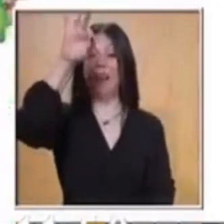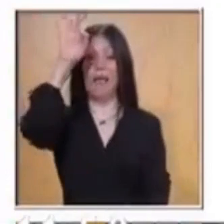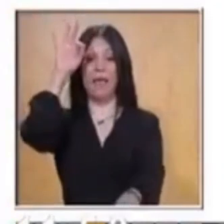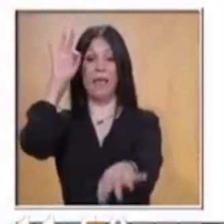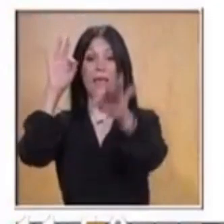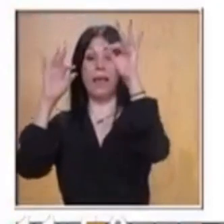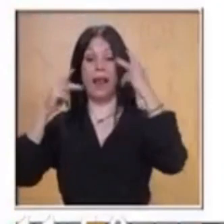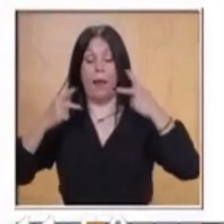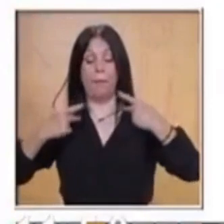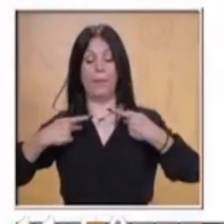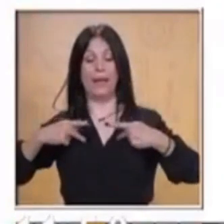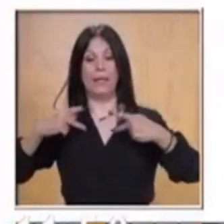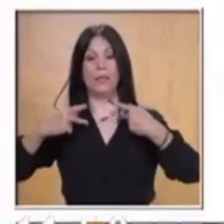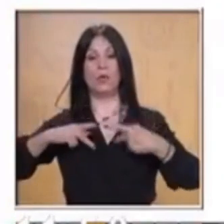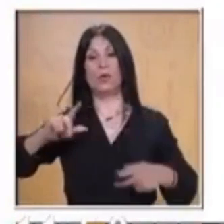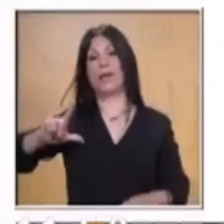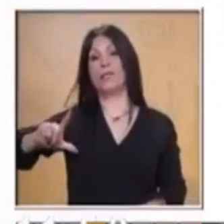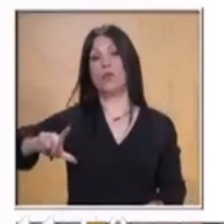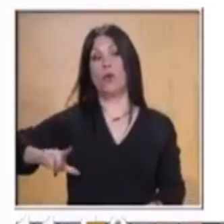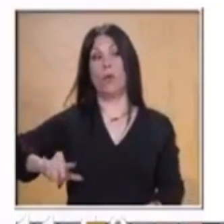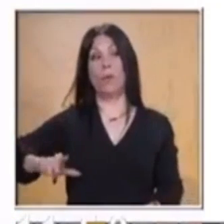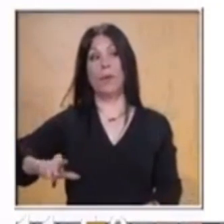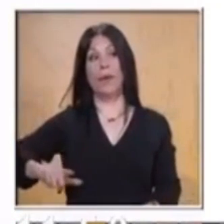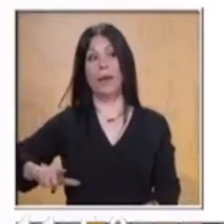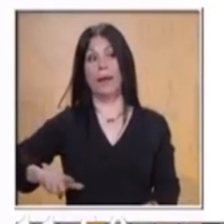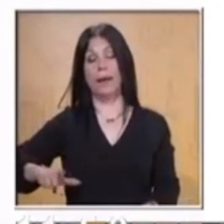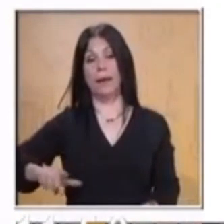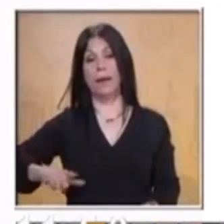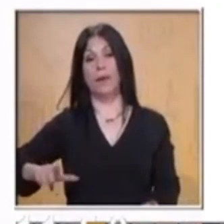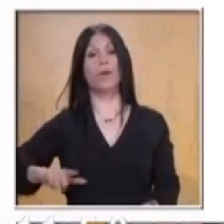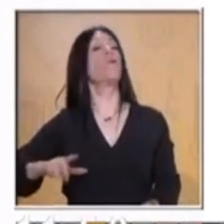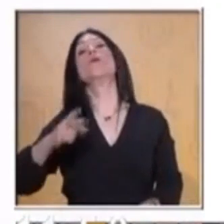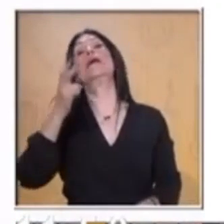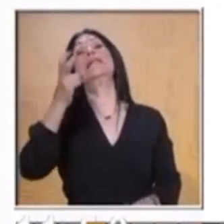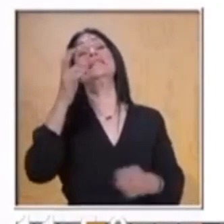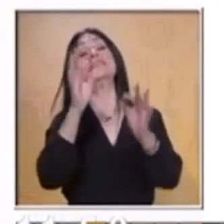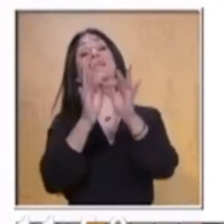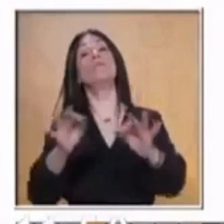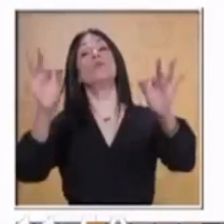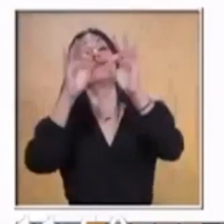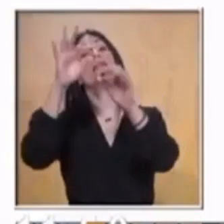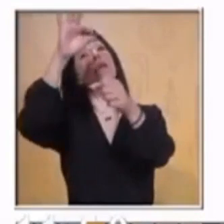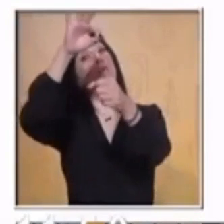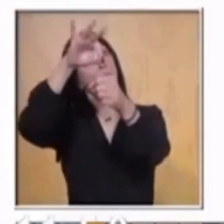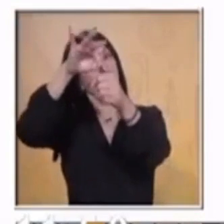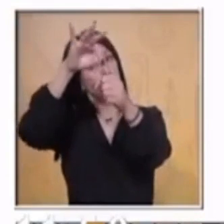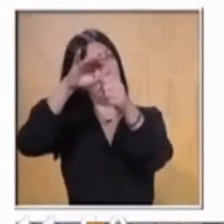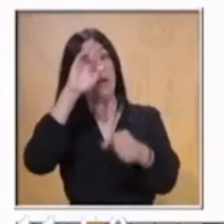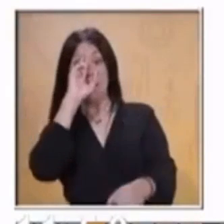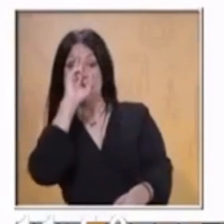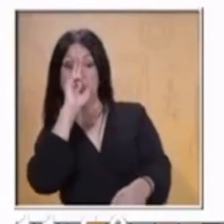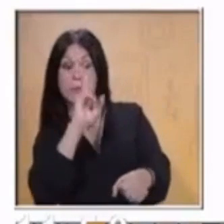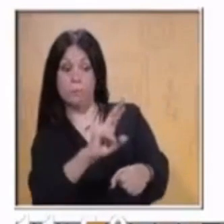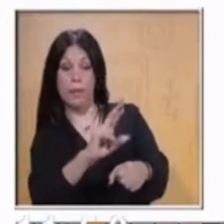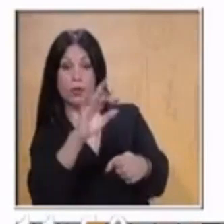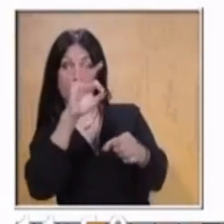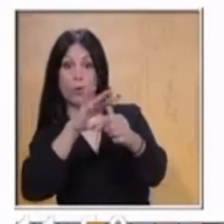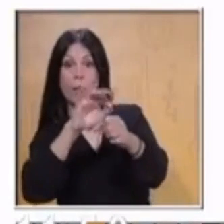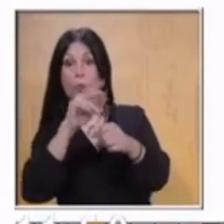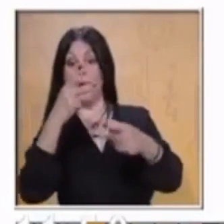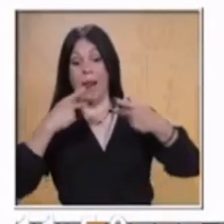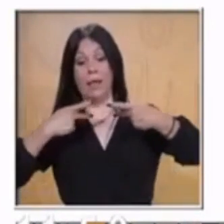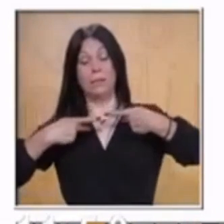Como representantes del pueblo, las autoridades políticas deben tomar en cuenta las opiniones de los ciudadanos